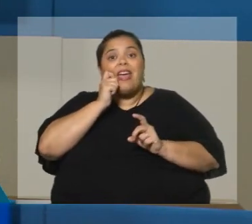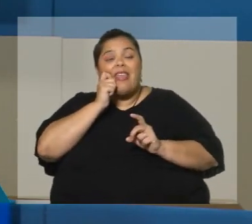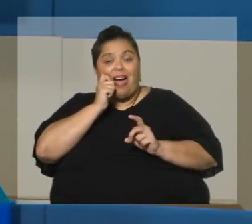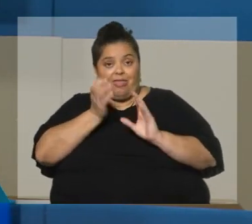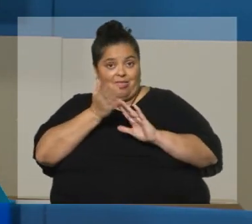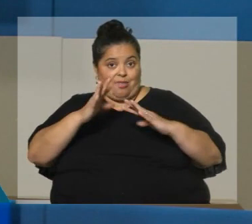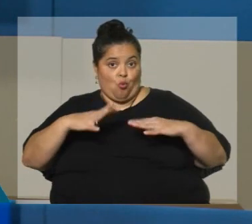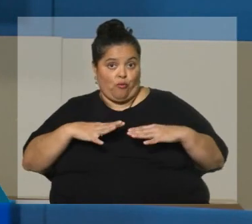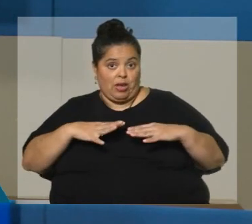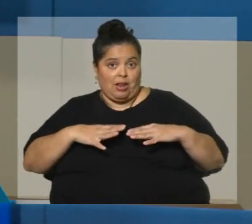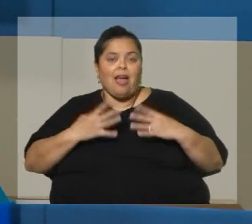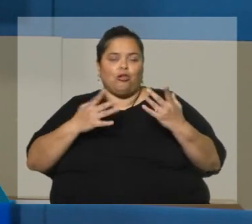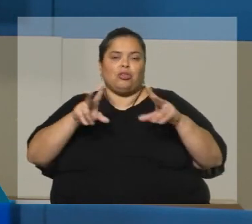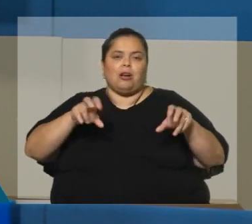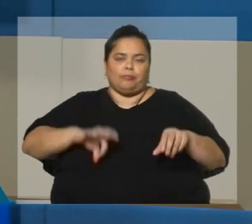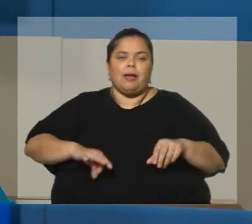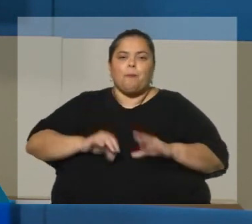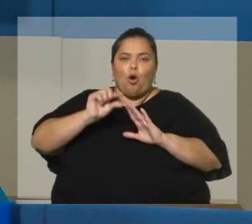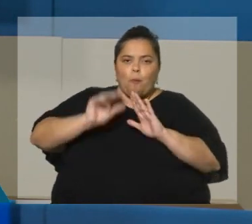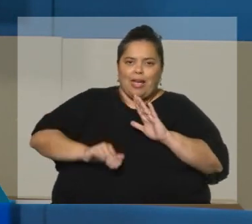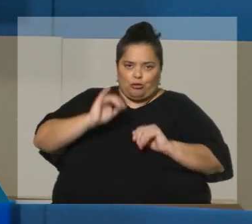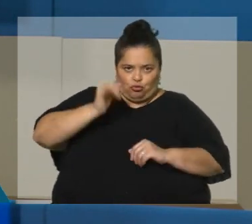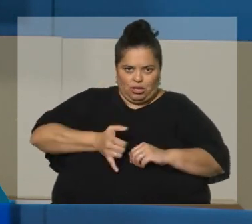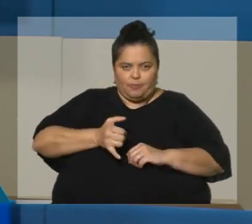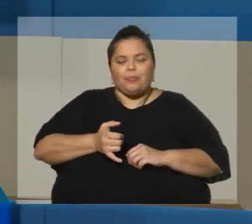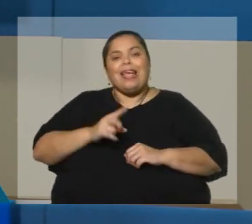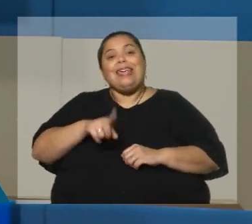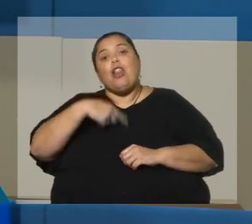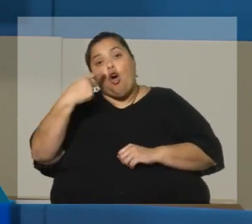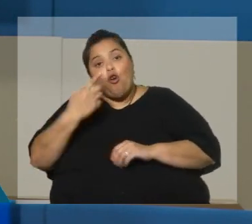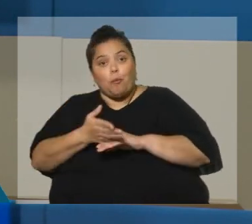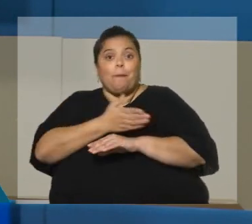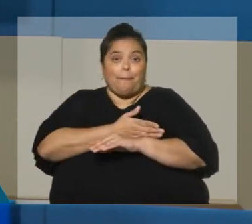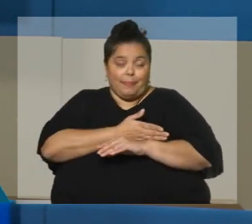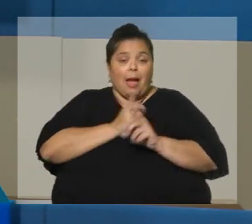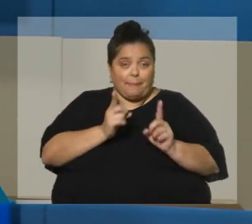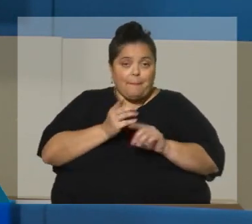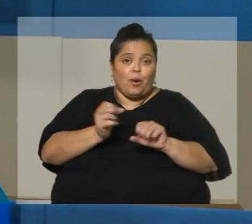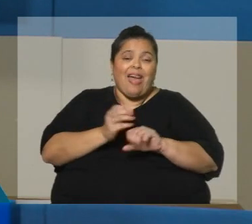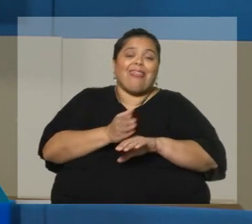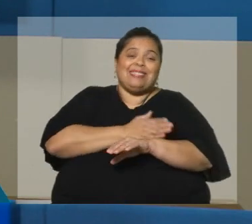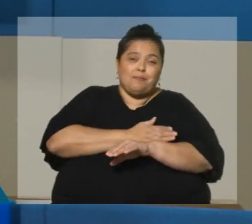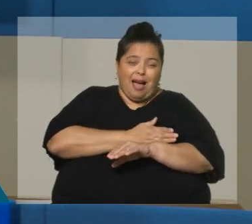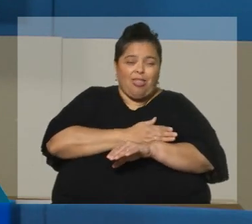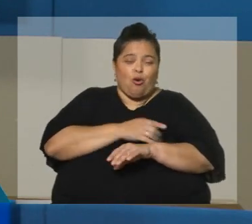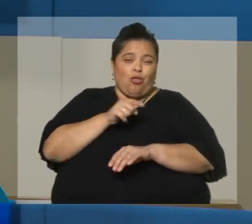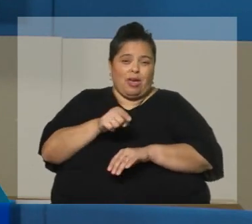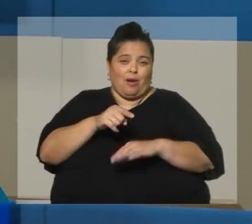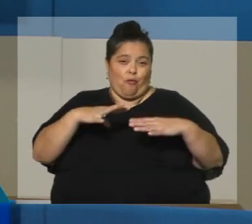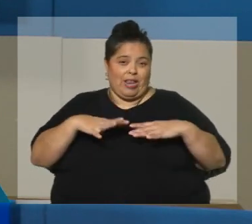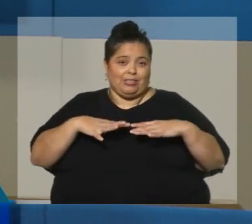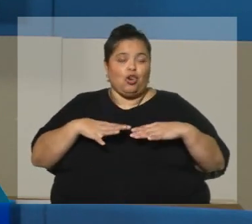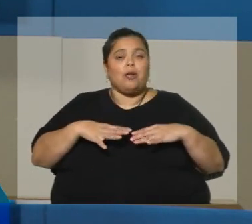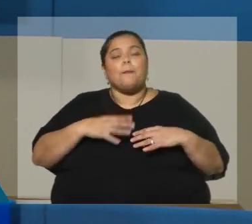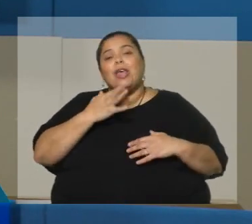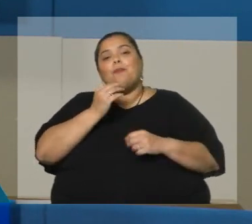Y lo otro que está previsto como causal anticipada es para aquellos casos donde hay una alta exigencia física.